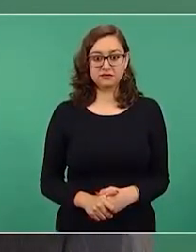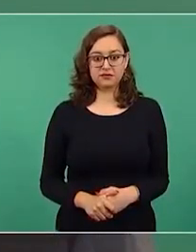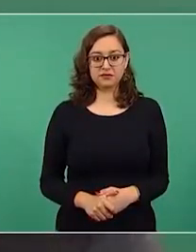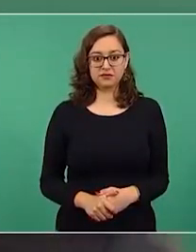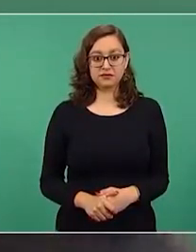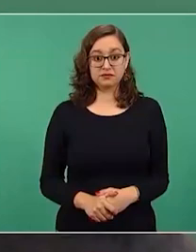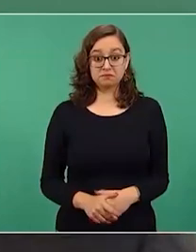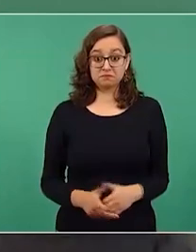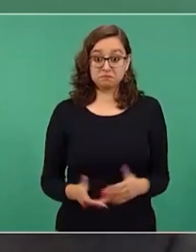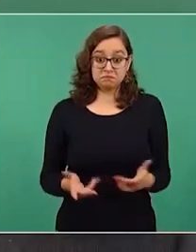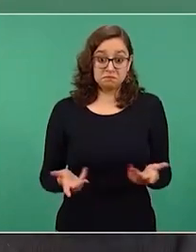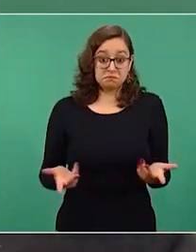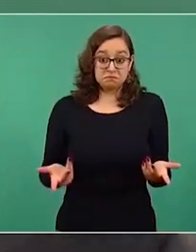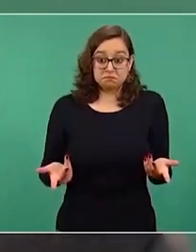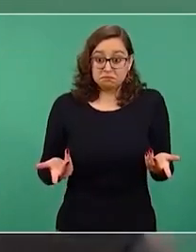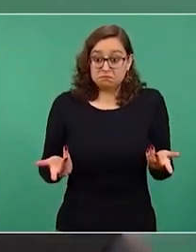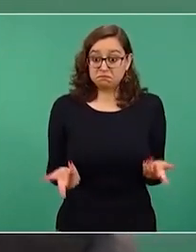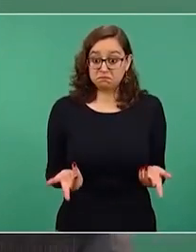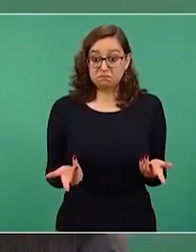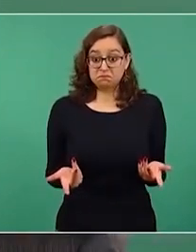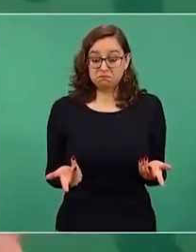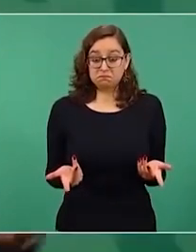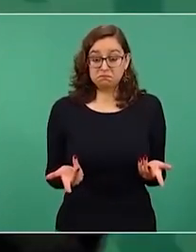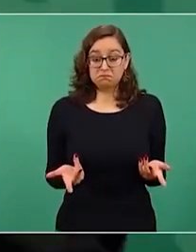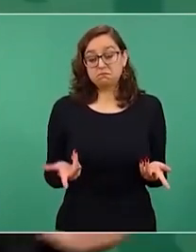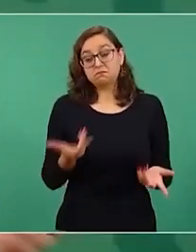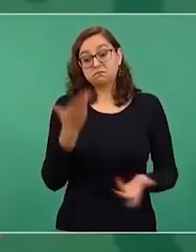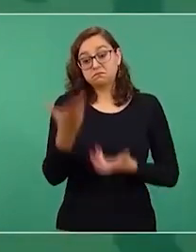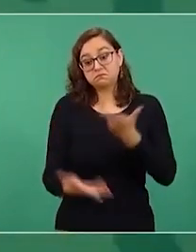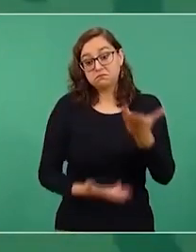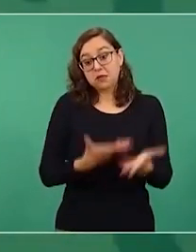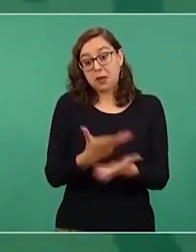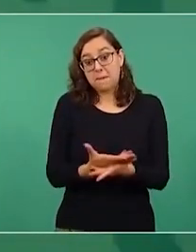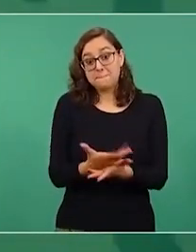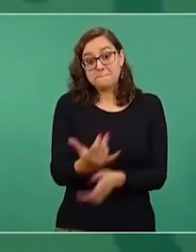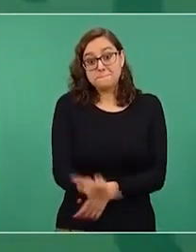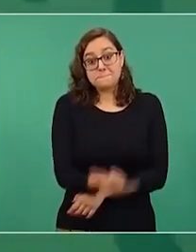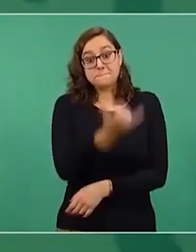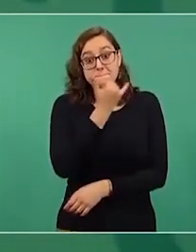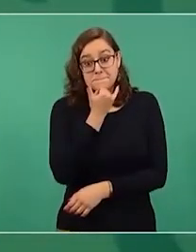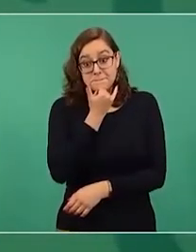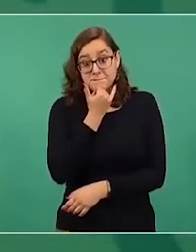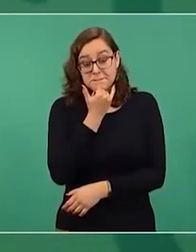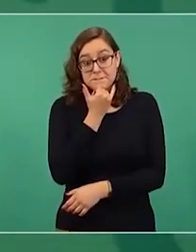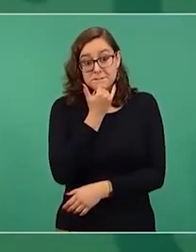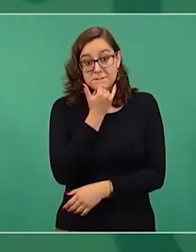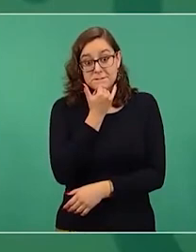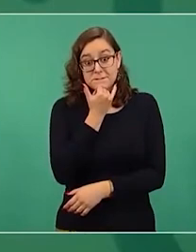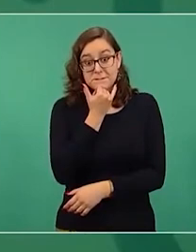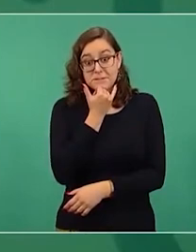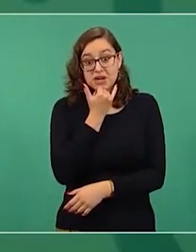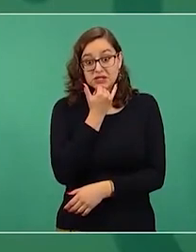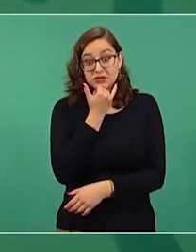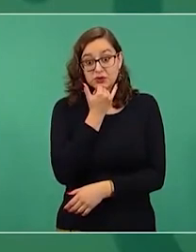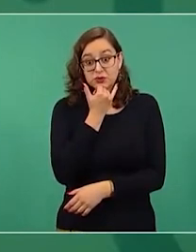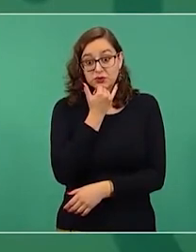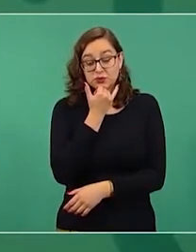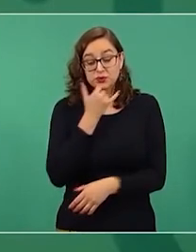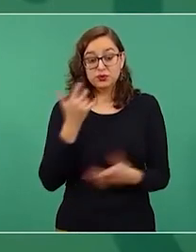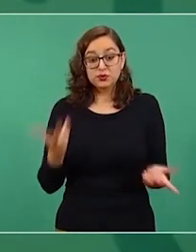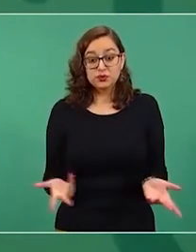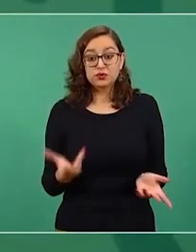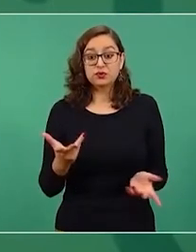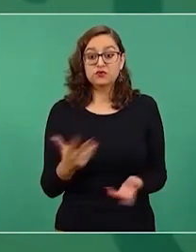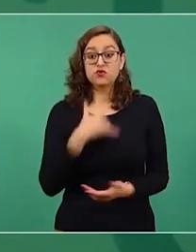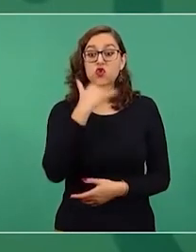Entonces, ofrezco disculpas si denuncio actos de